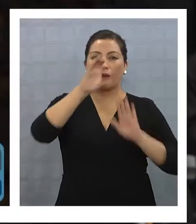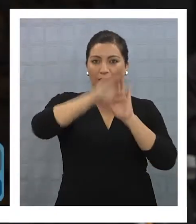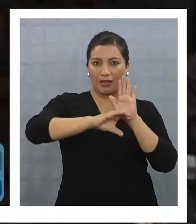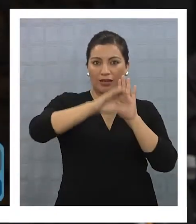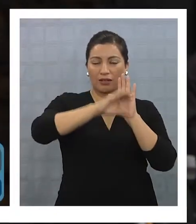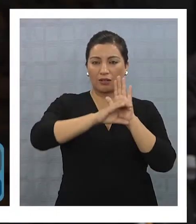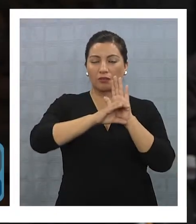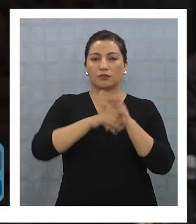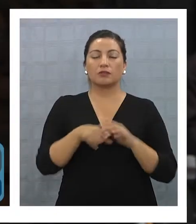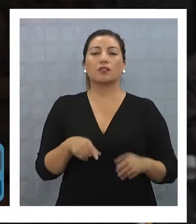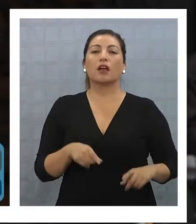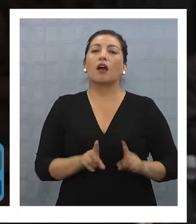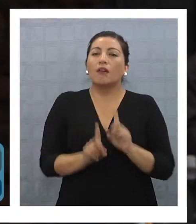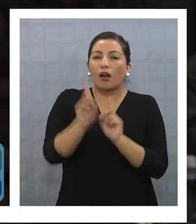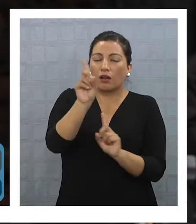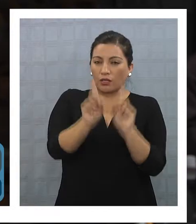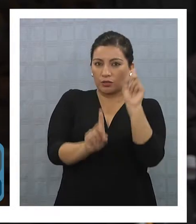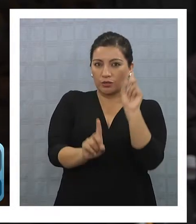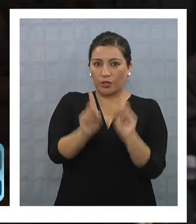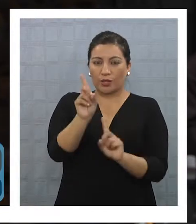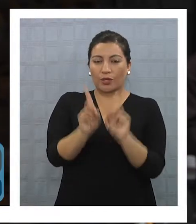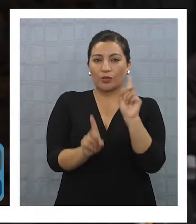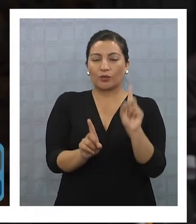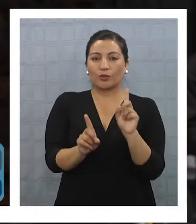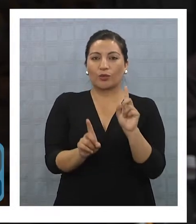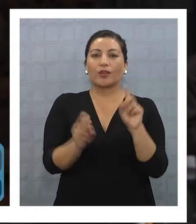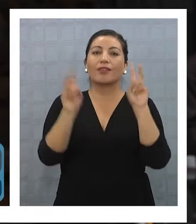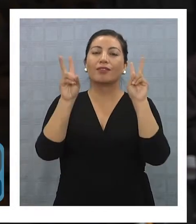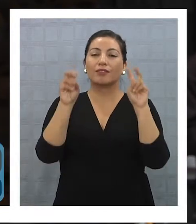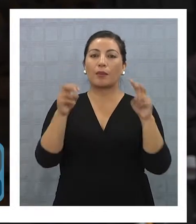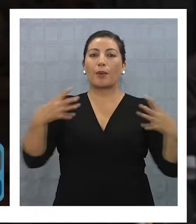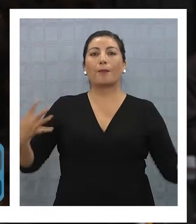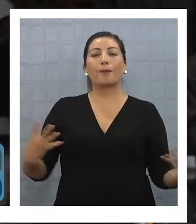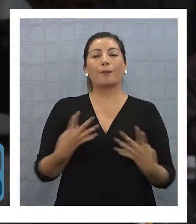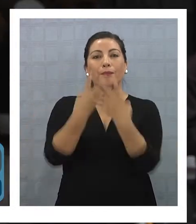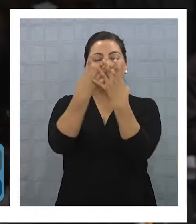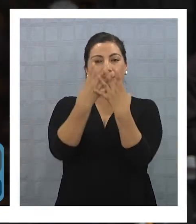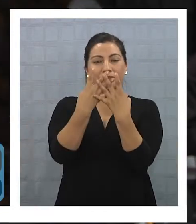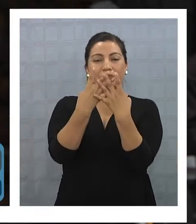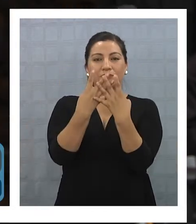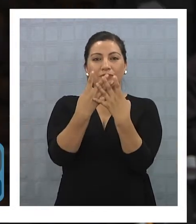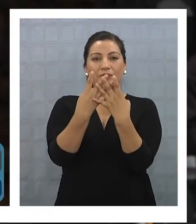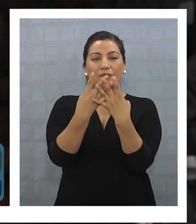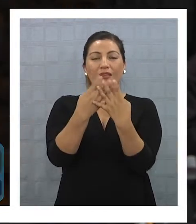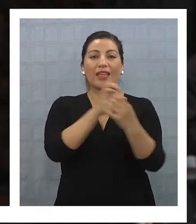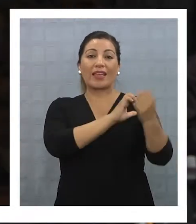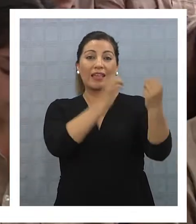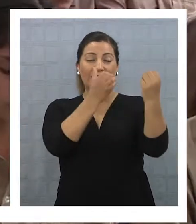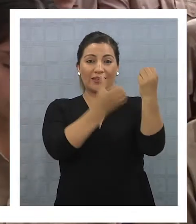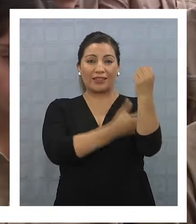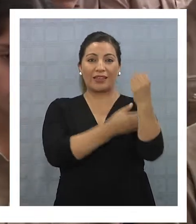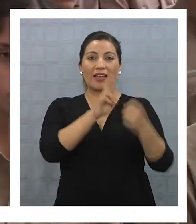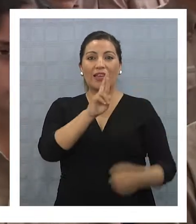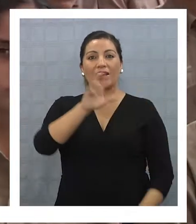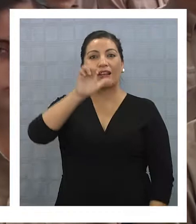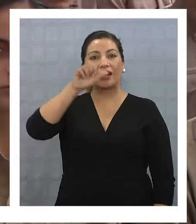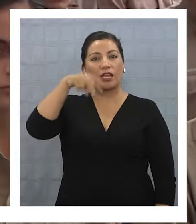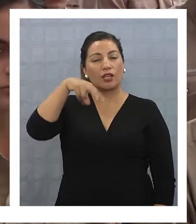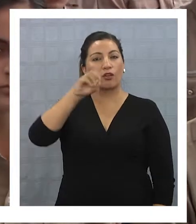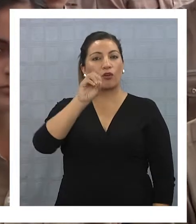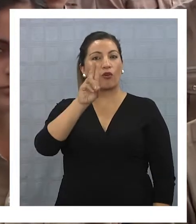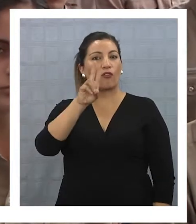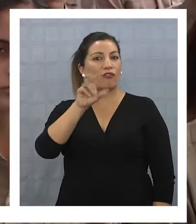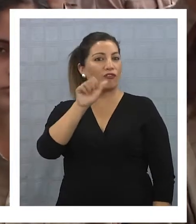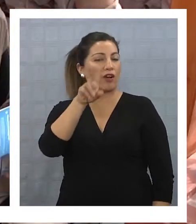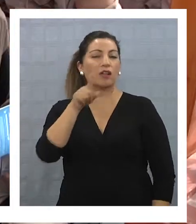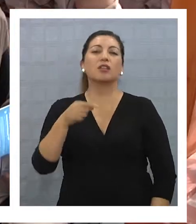explotación minera y que tiene algunas partes de su malla curricular con energías renovables no convencionales. Pero estamos